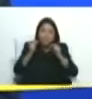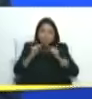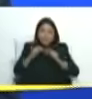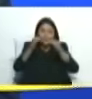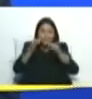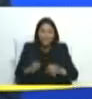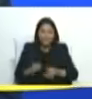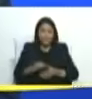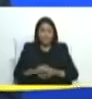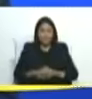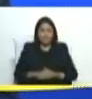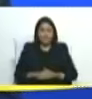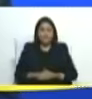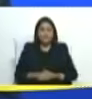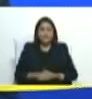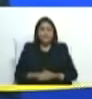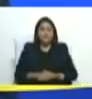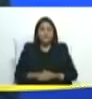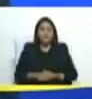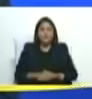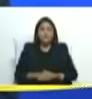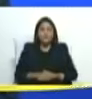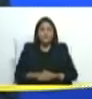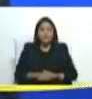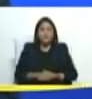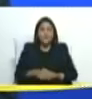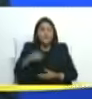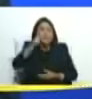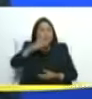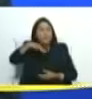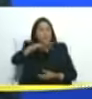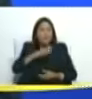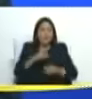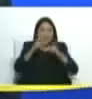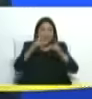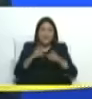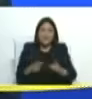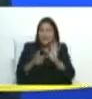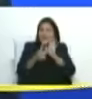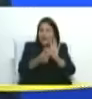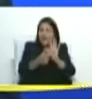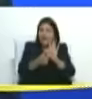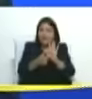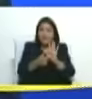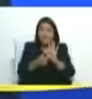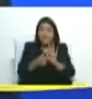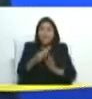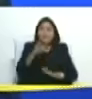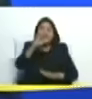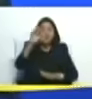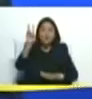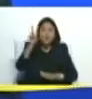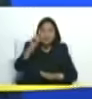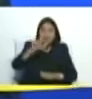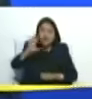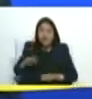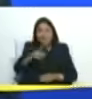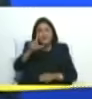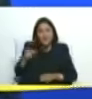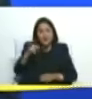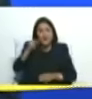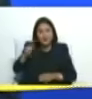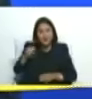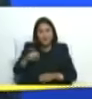referéndum y que la soberanía popular fijara los términos del futuro de la Guayanese aquí va.